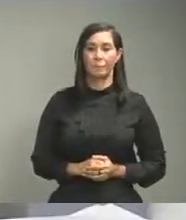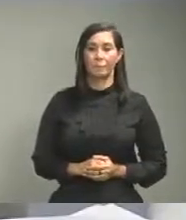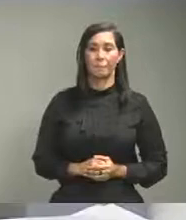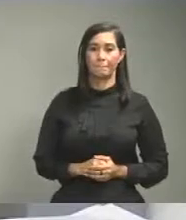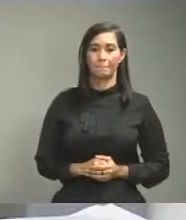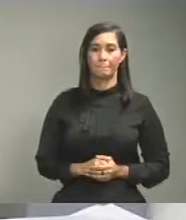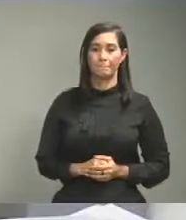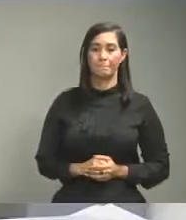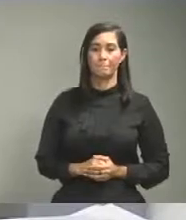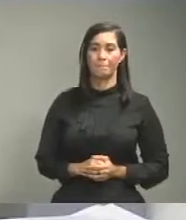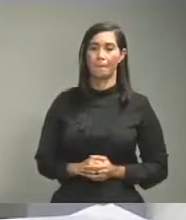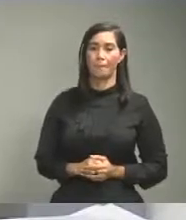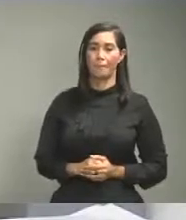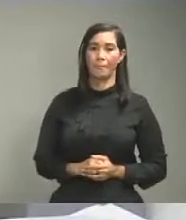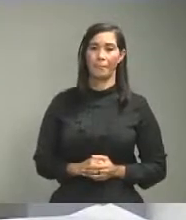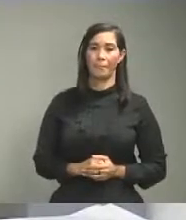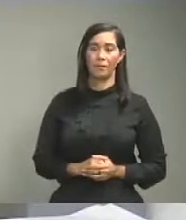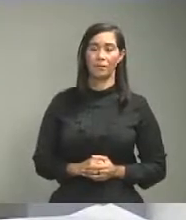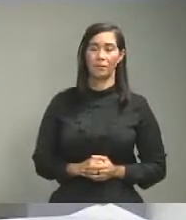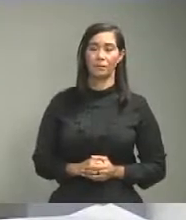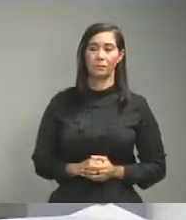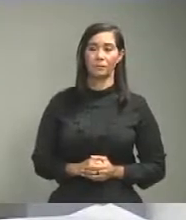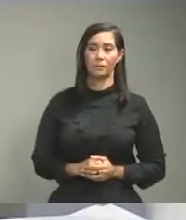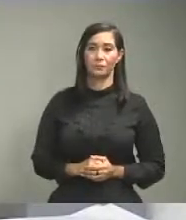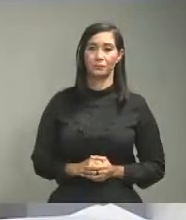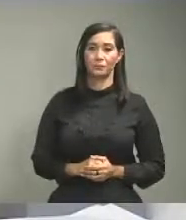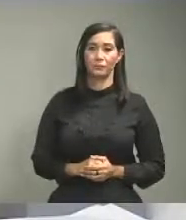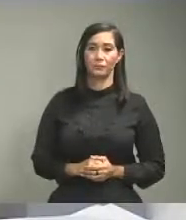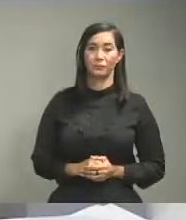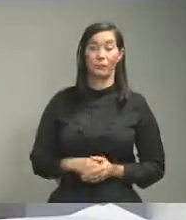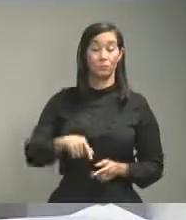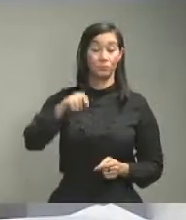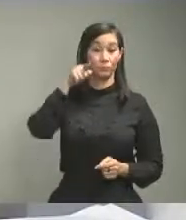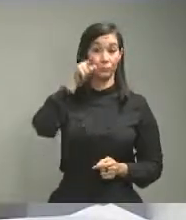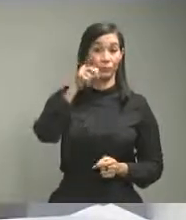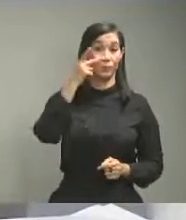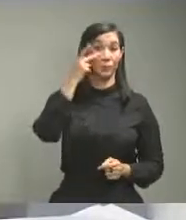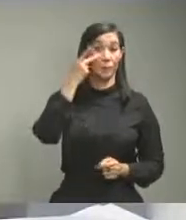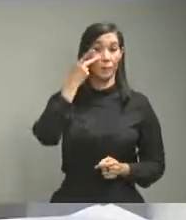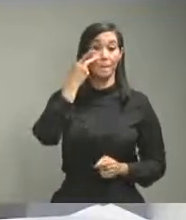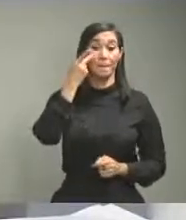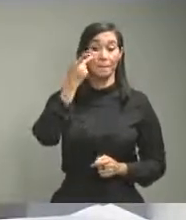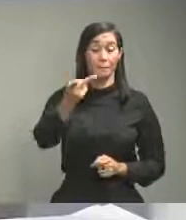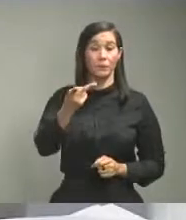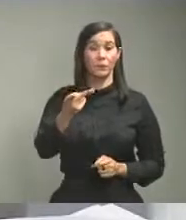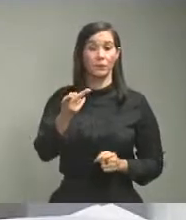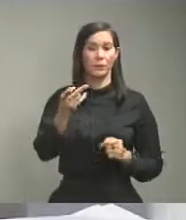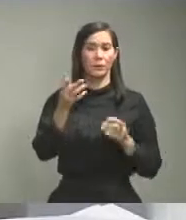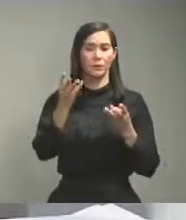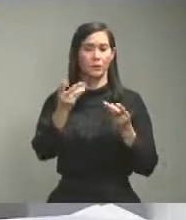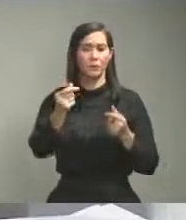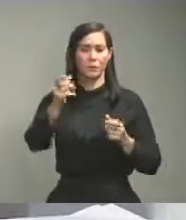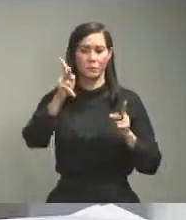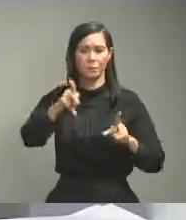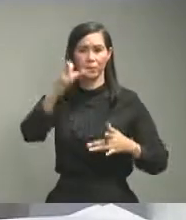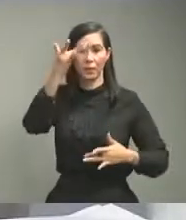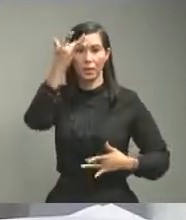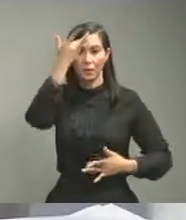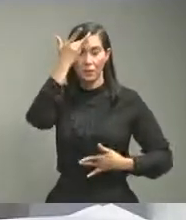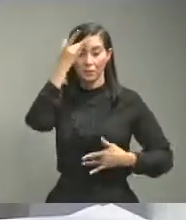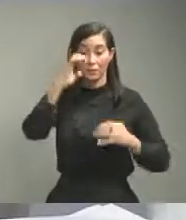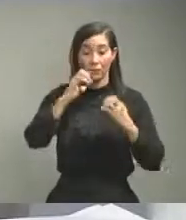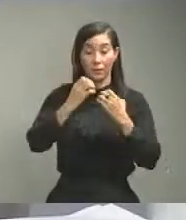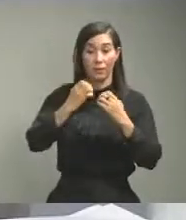Como ustedes pueden ver, el número de pacientes en UCI ha venido